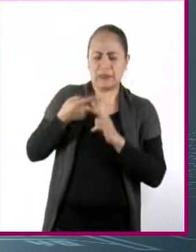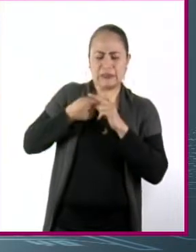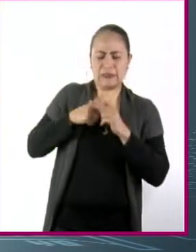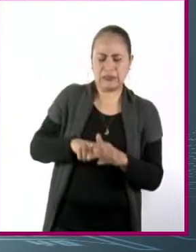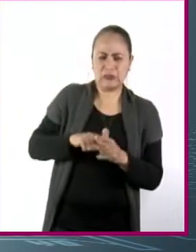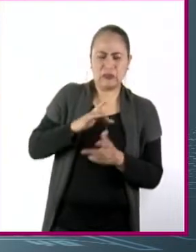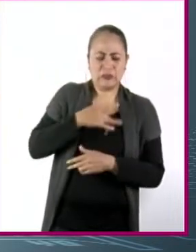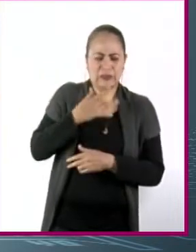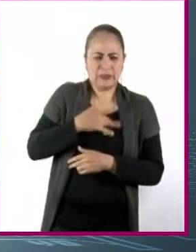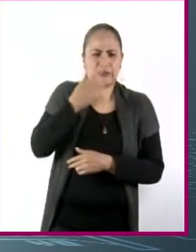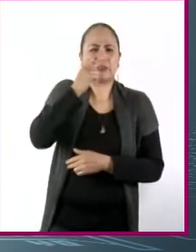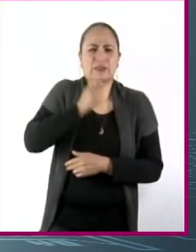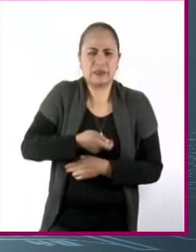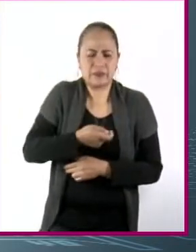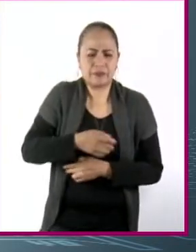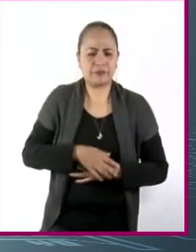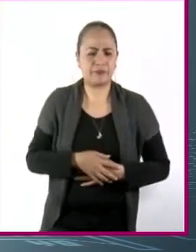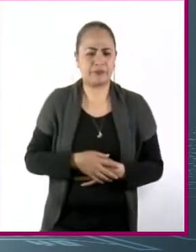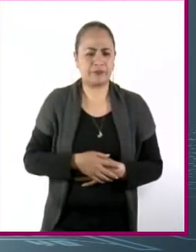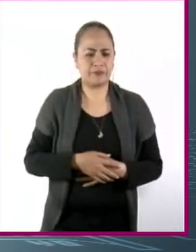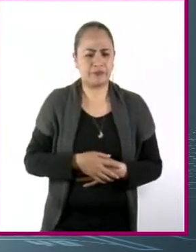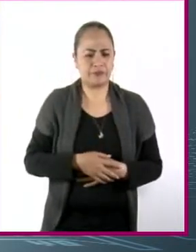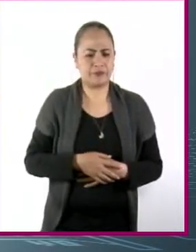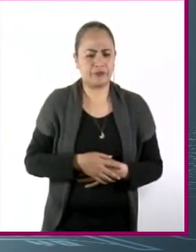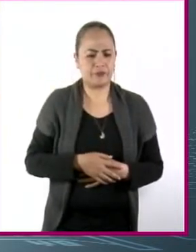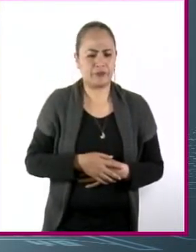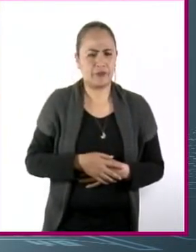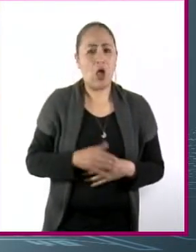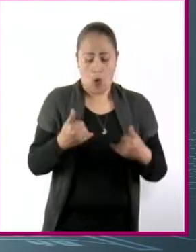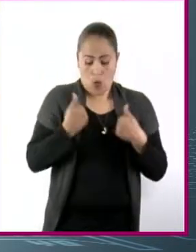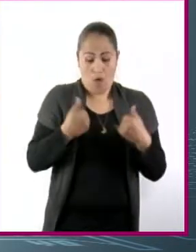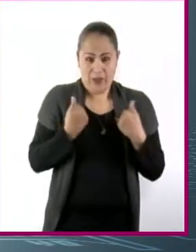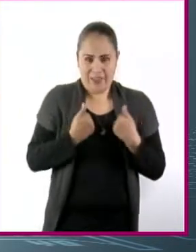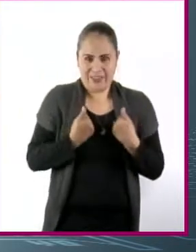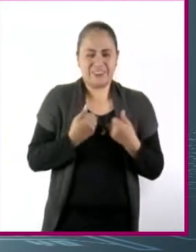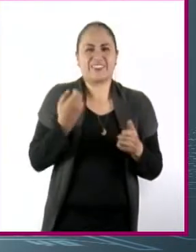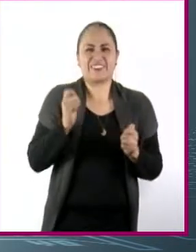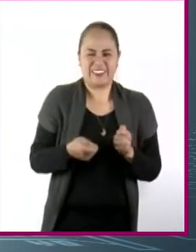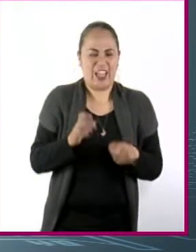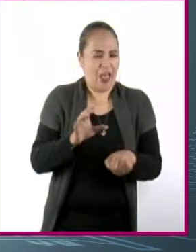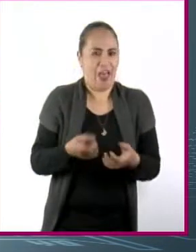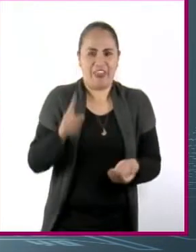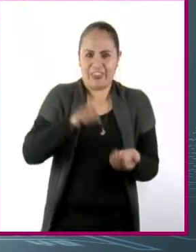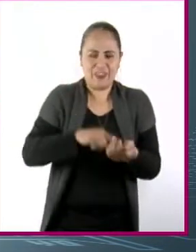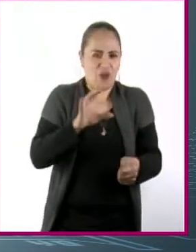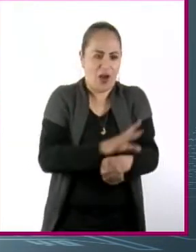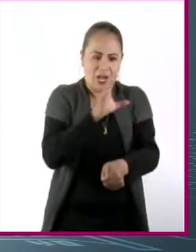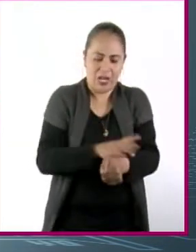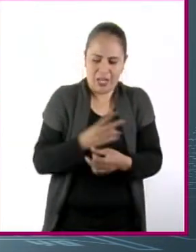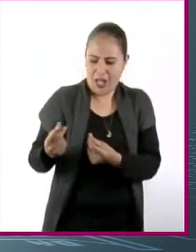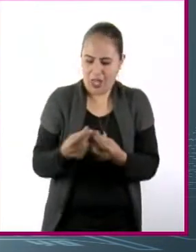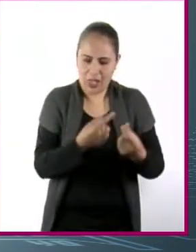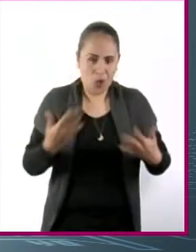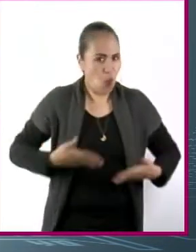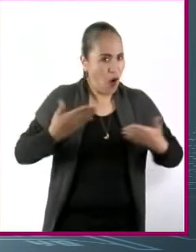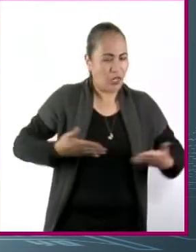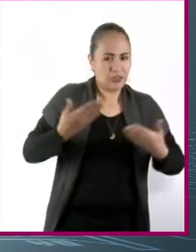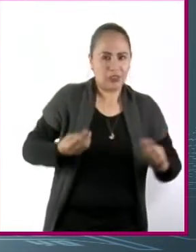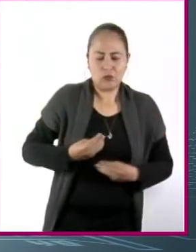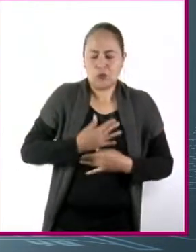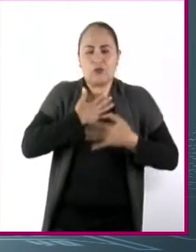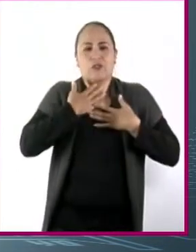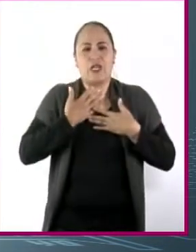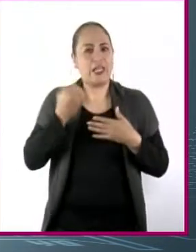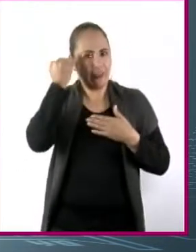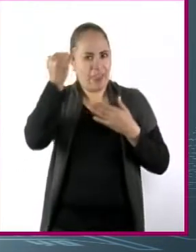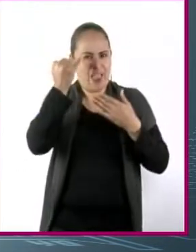es que cuando estamos jóvenes tenemos mucha energía, queremos hacer muchas cosas y tenemos muchas ideas, pero muchas